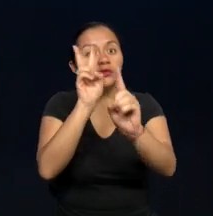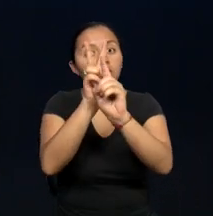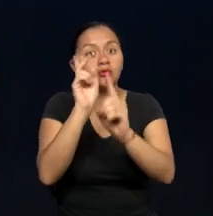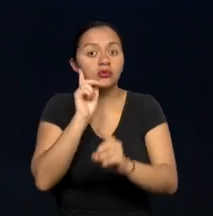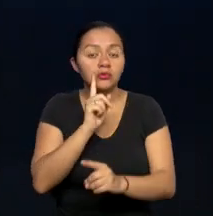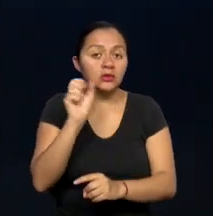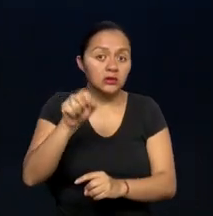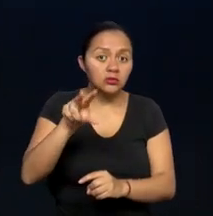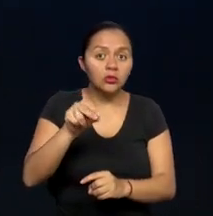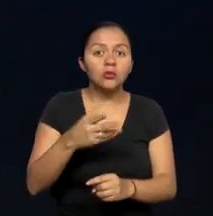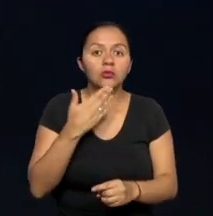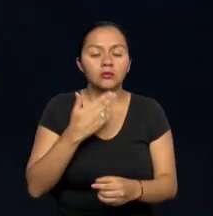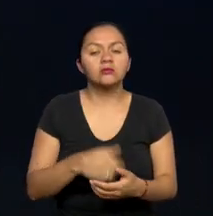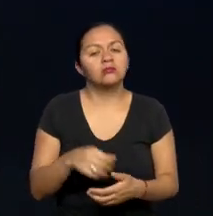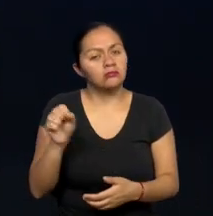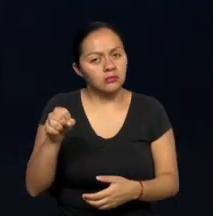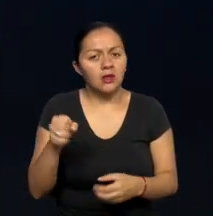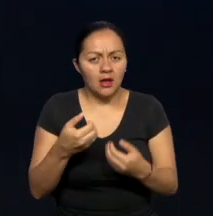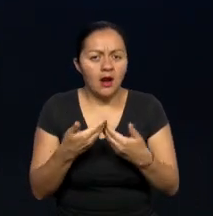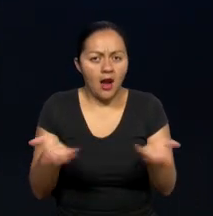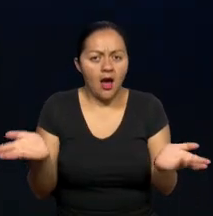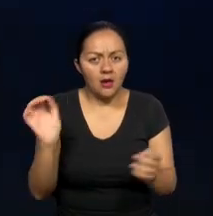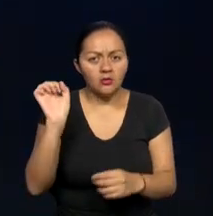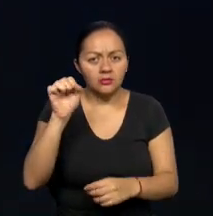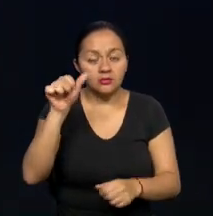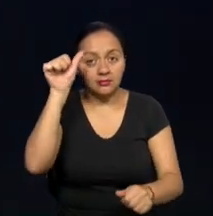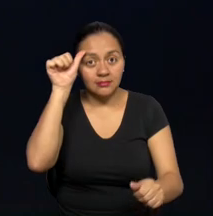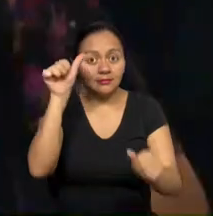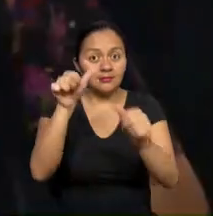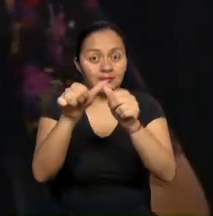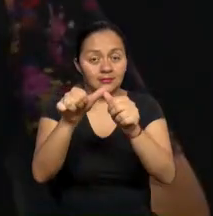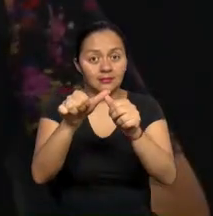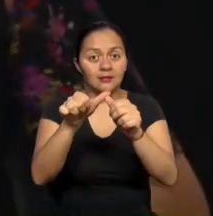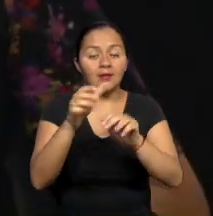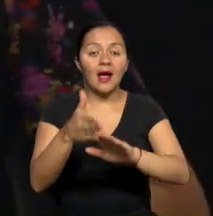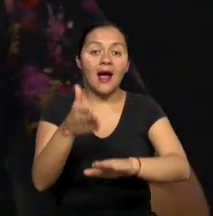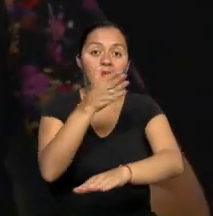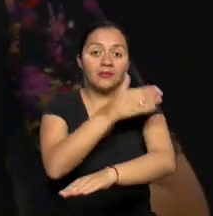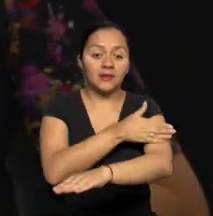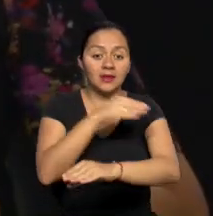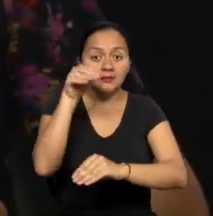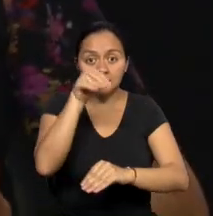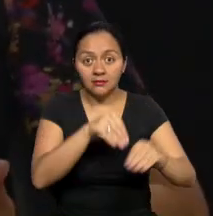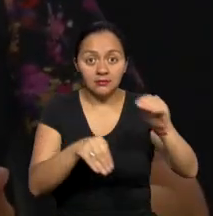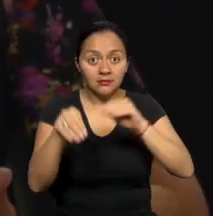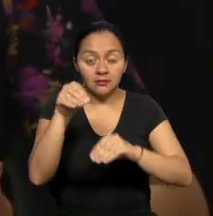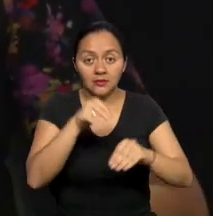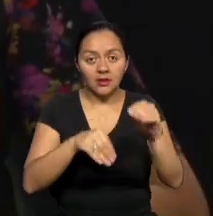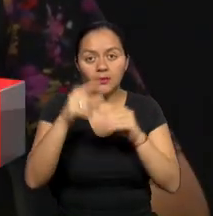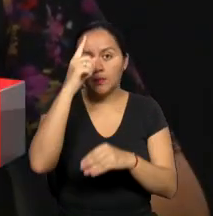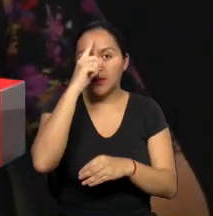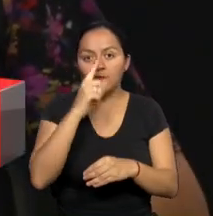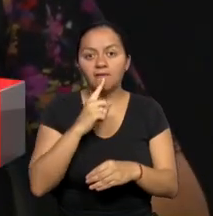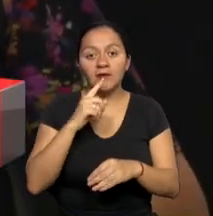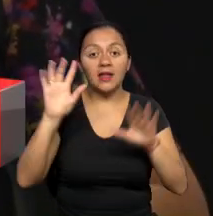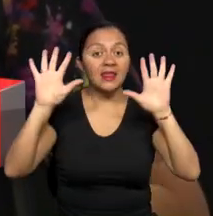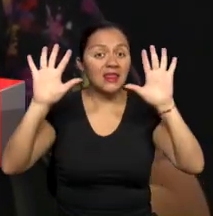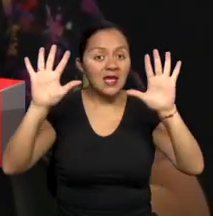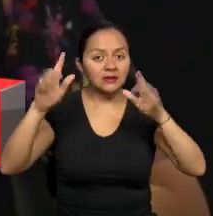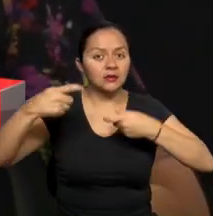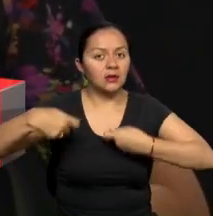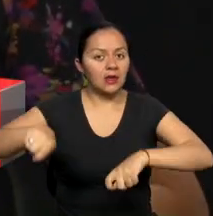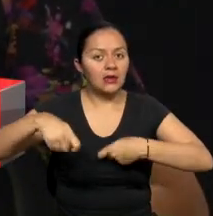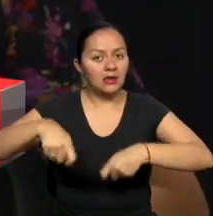de la comunidad sorda? Desde luego que sí. Recuerden ustedes que desarrollamos más de 10 talleres, tanto de